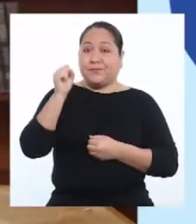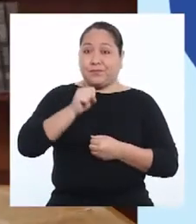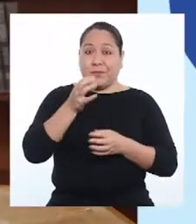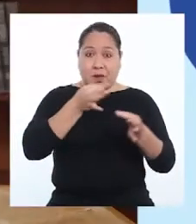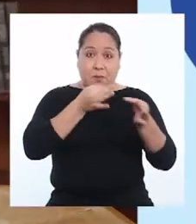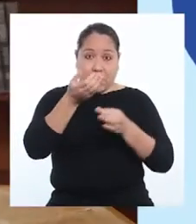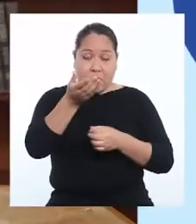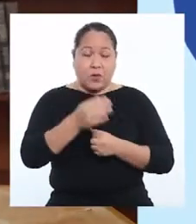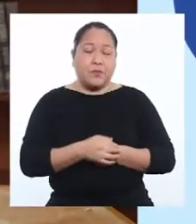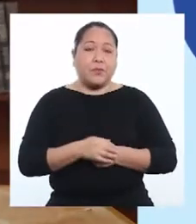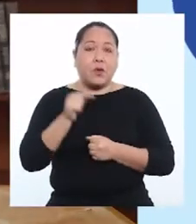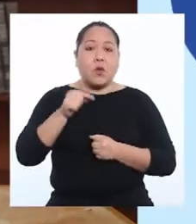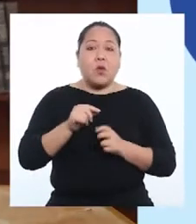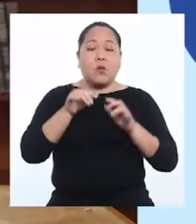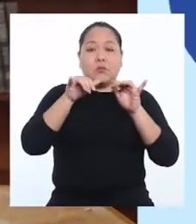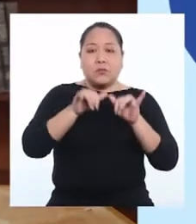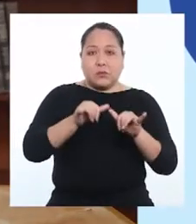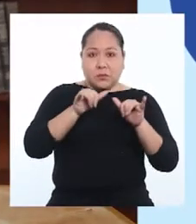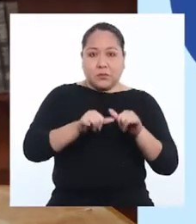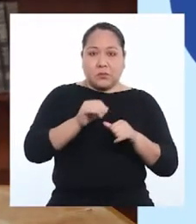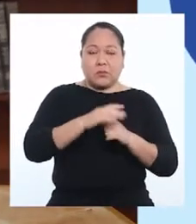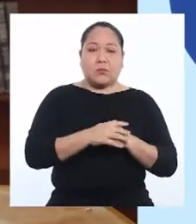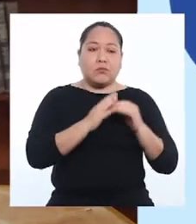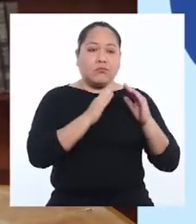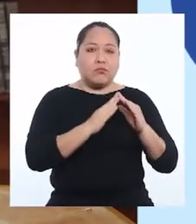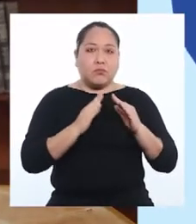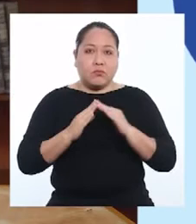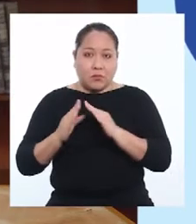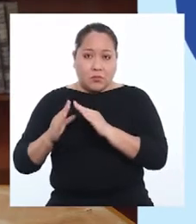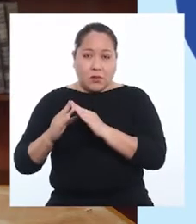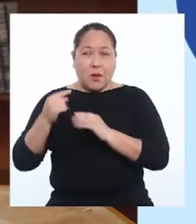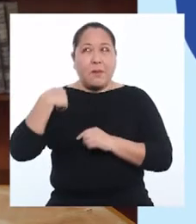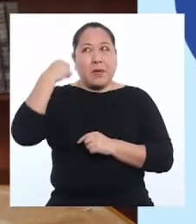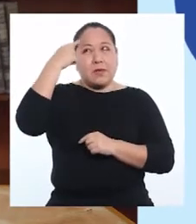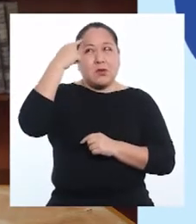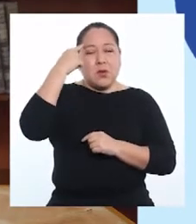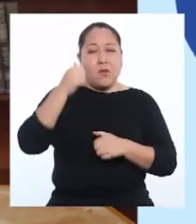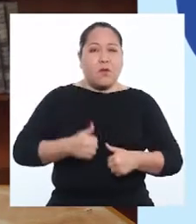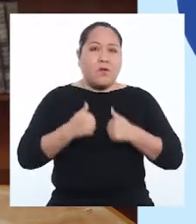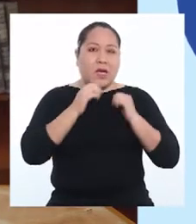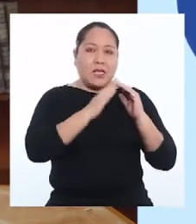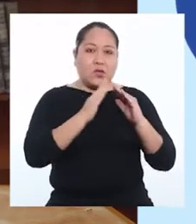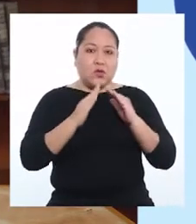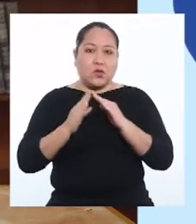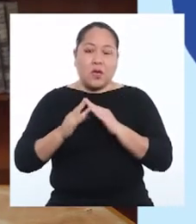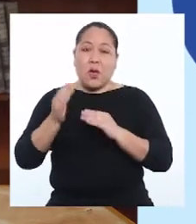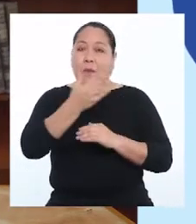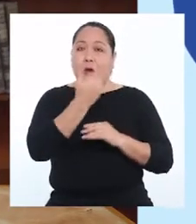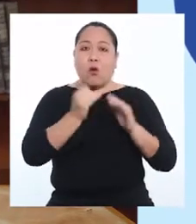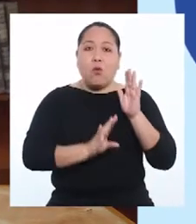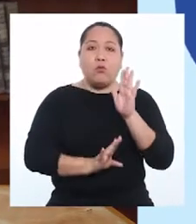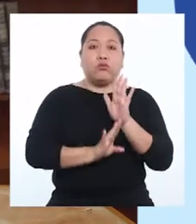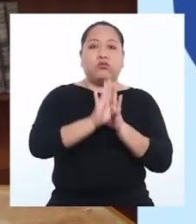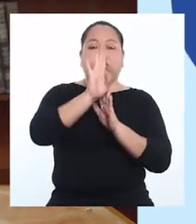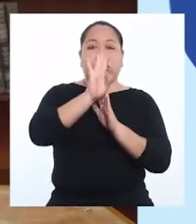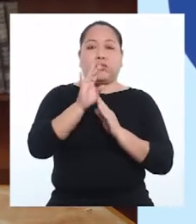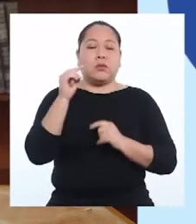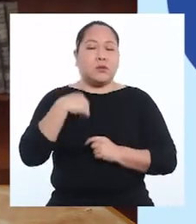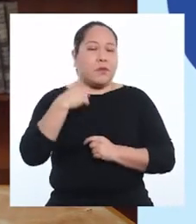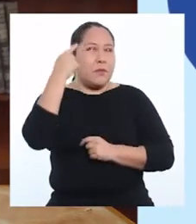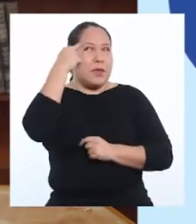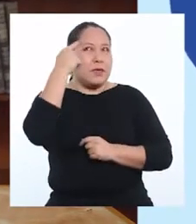Desde la sedentarización se creyó que vivir en una ciudad era sinónimo de prosperidad.